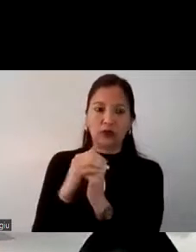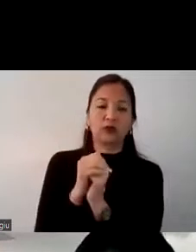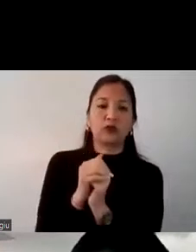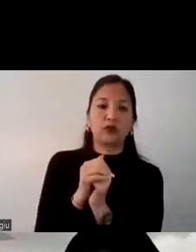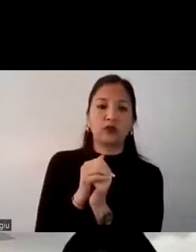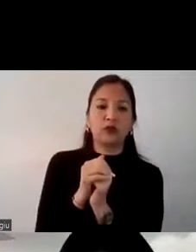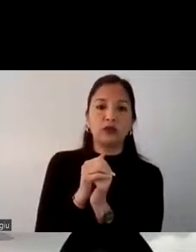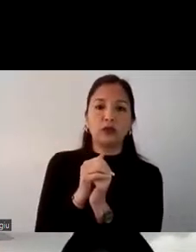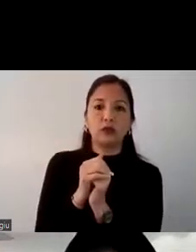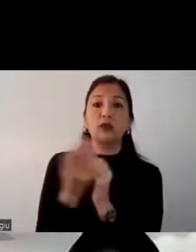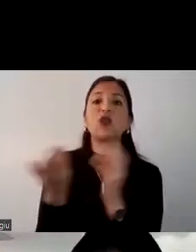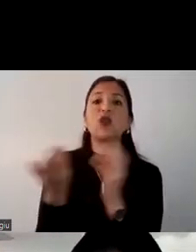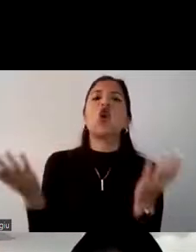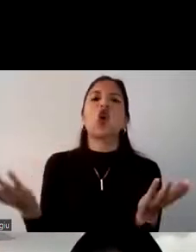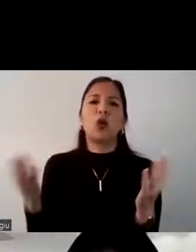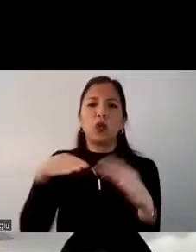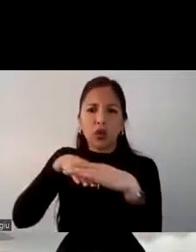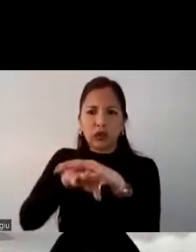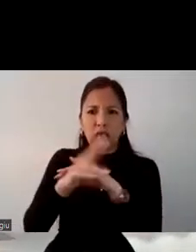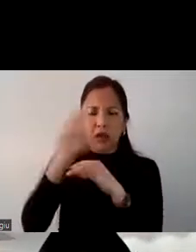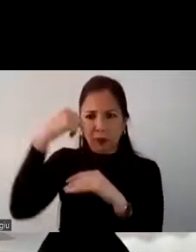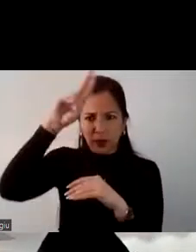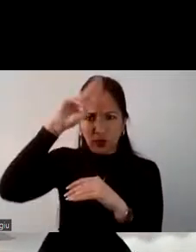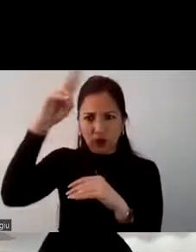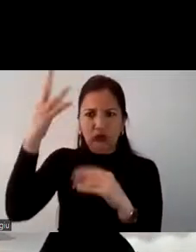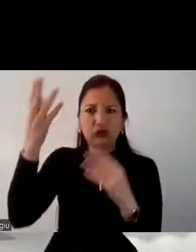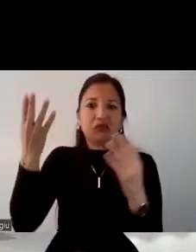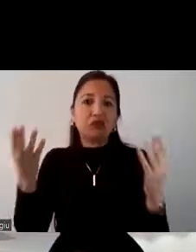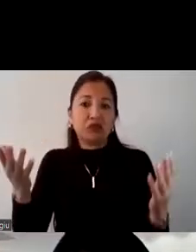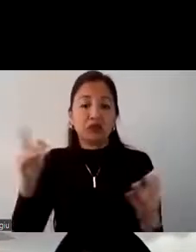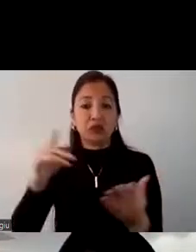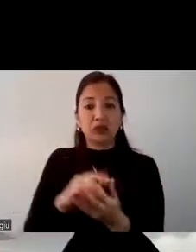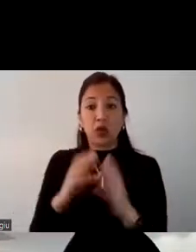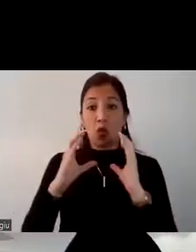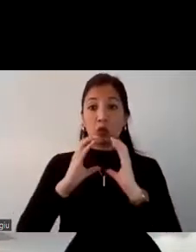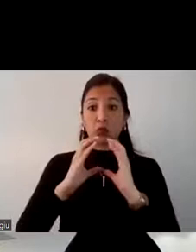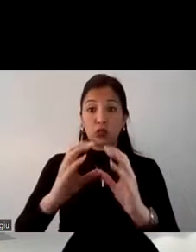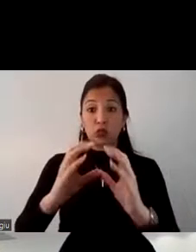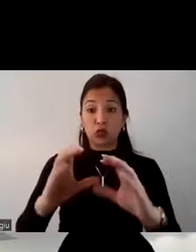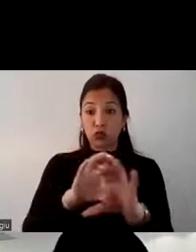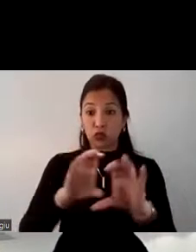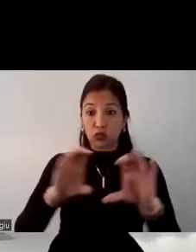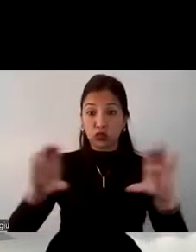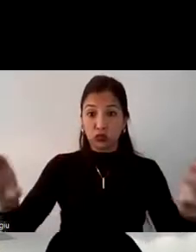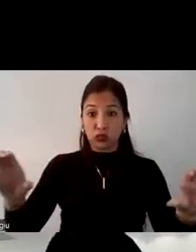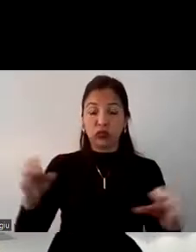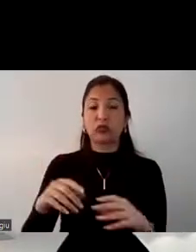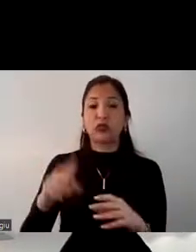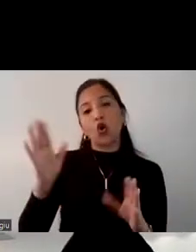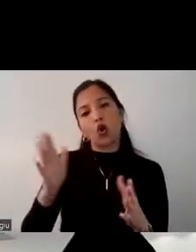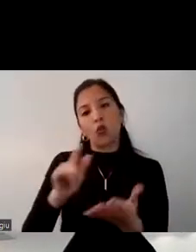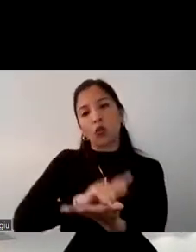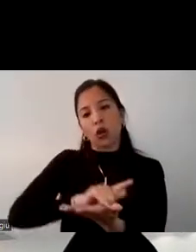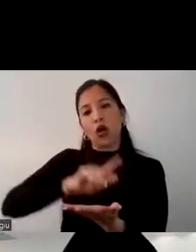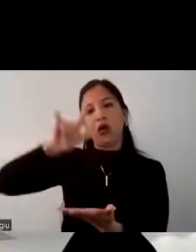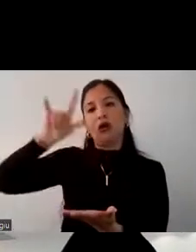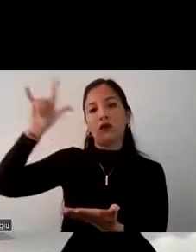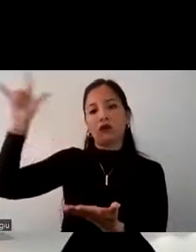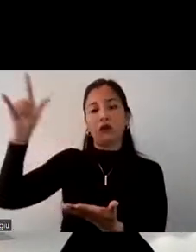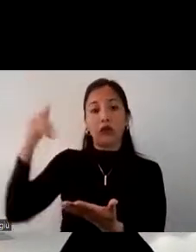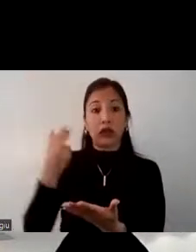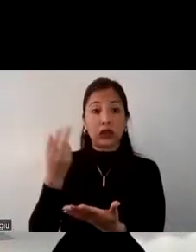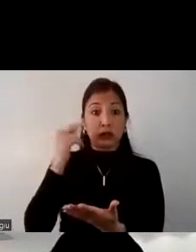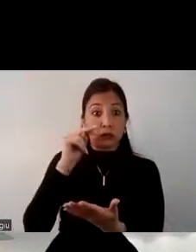el ingreso al Perú los viajes se realizarían tanto por vía terrestre como por vía aérea podemos ver